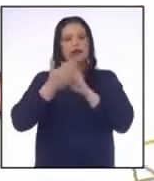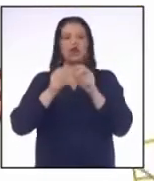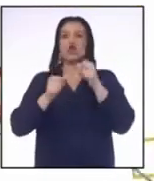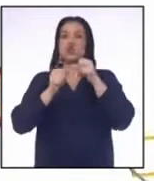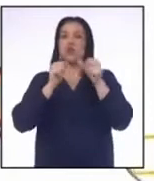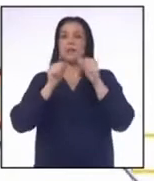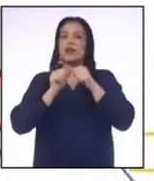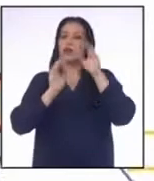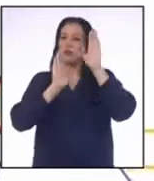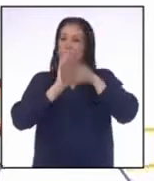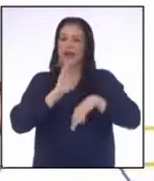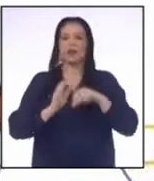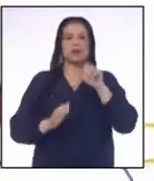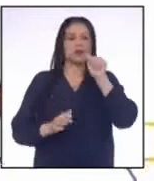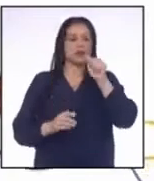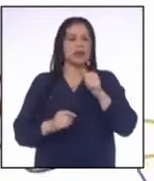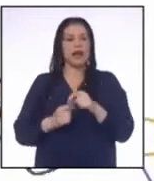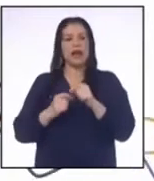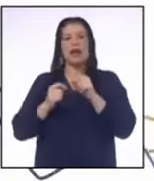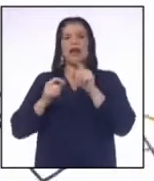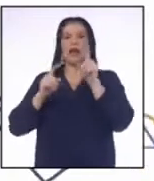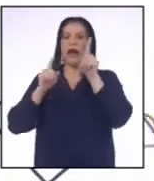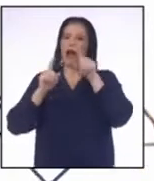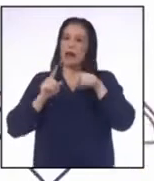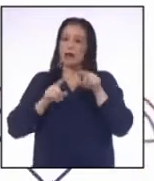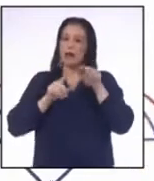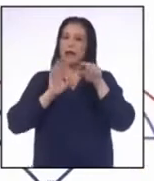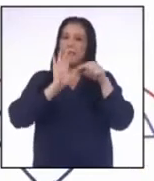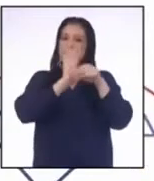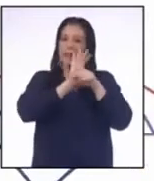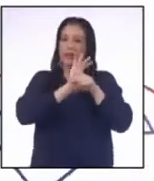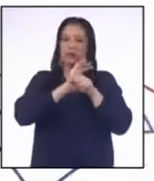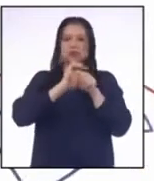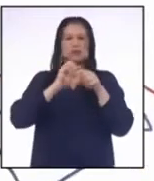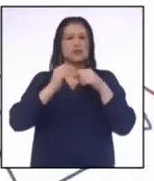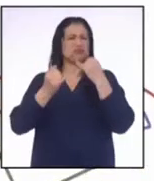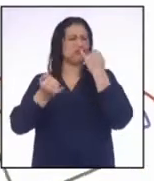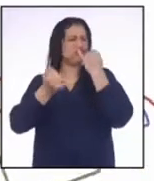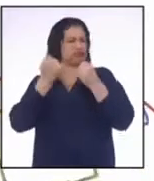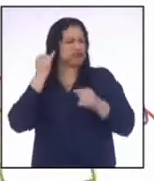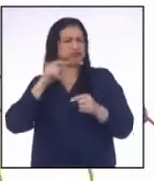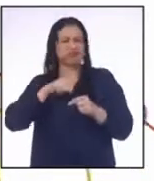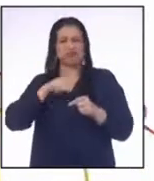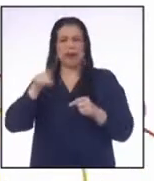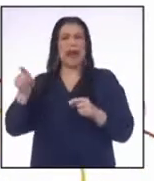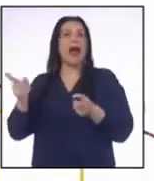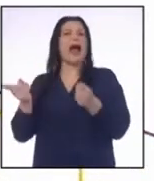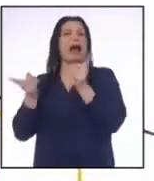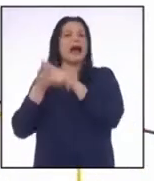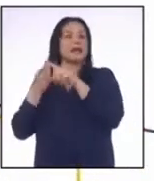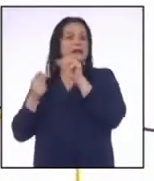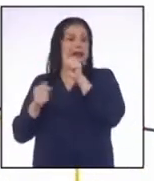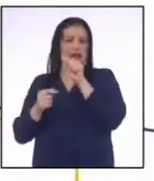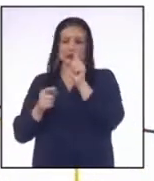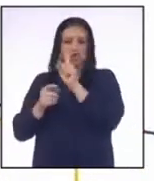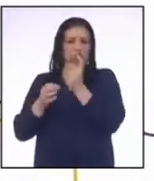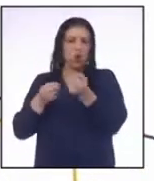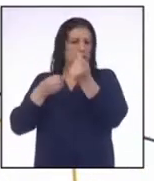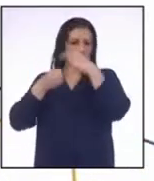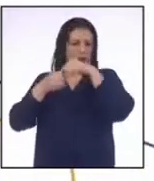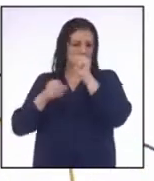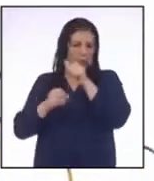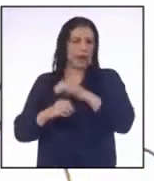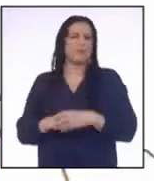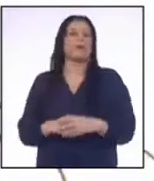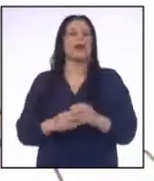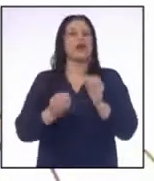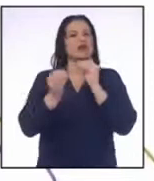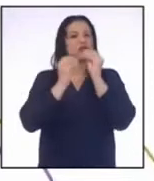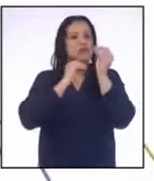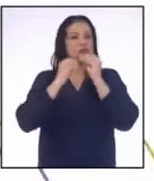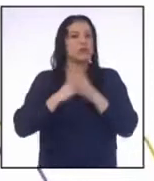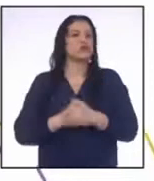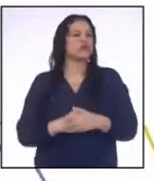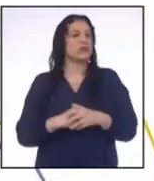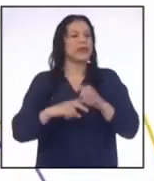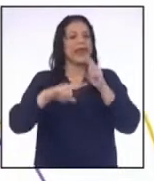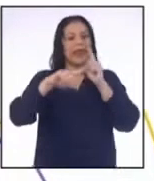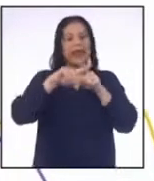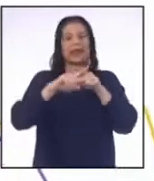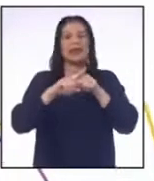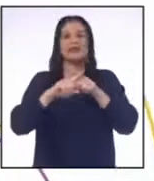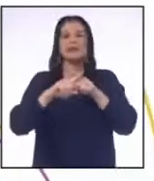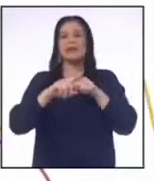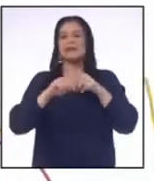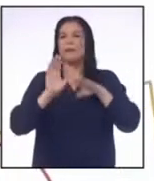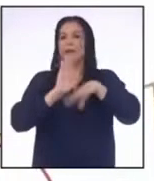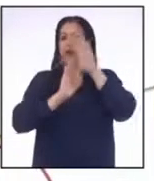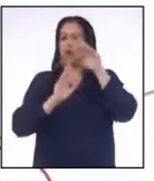menores que A Intervalo Abierto de menos infinito hasta A Sin considerar A A Solución X es